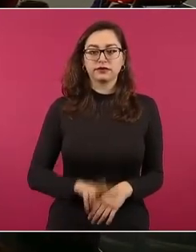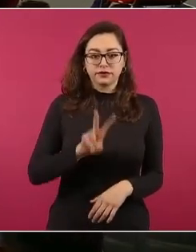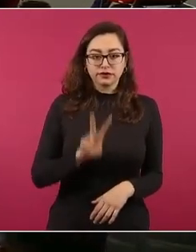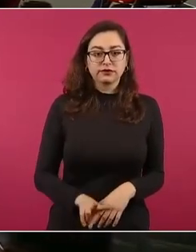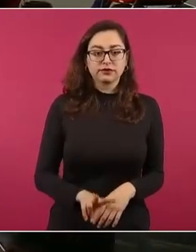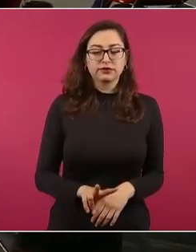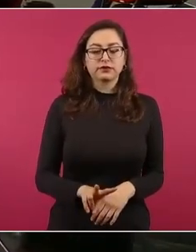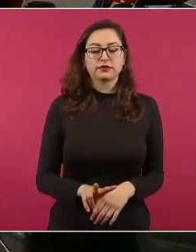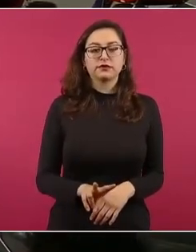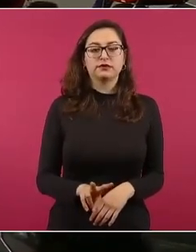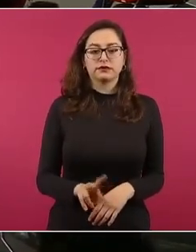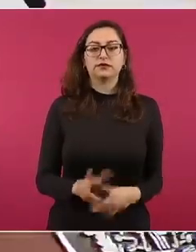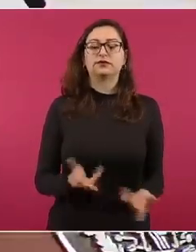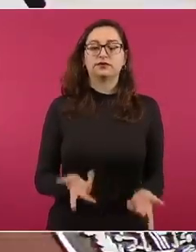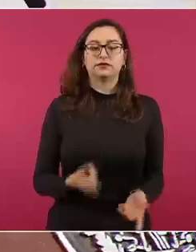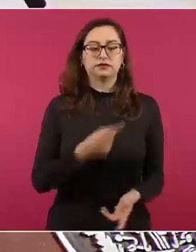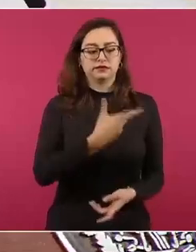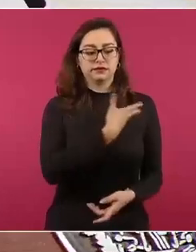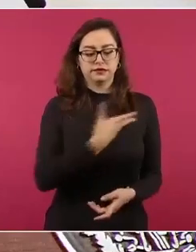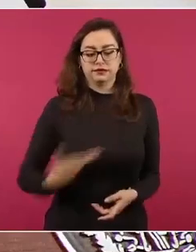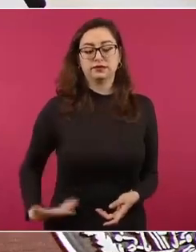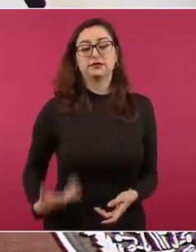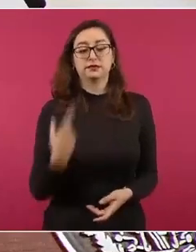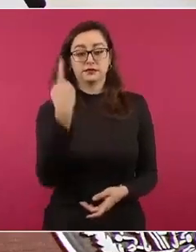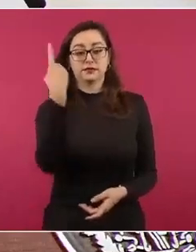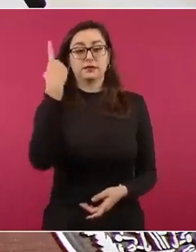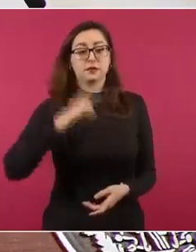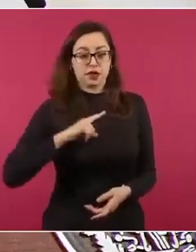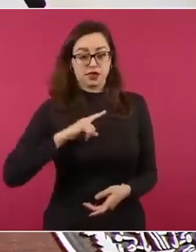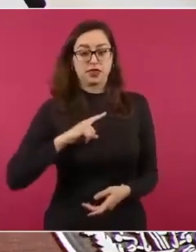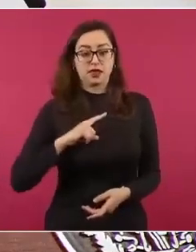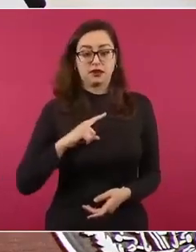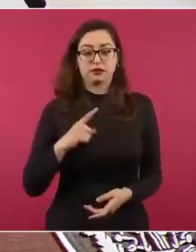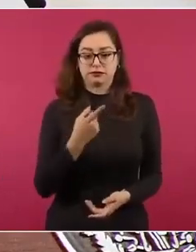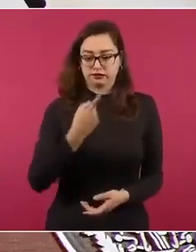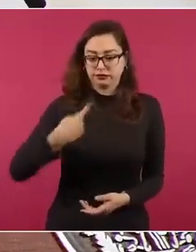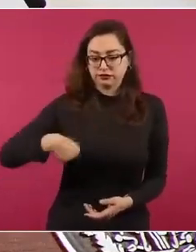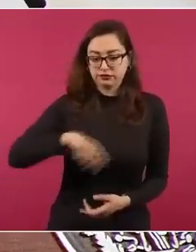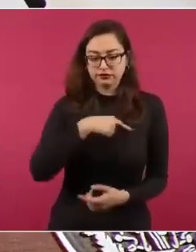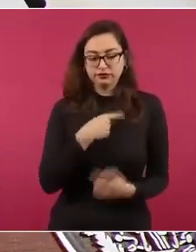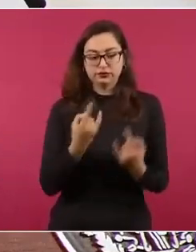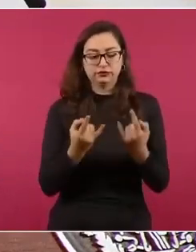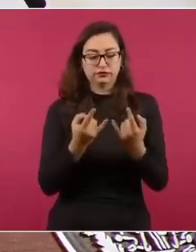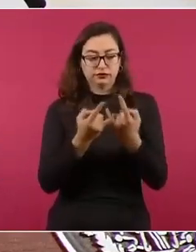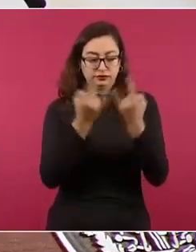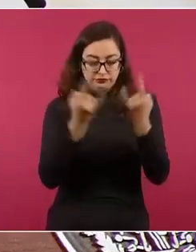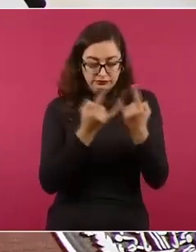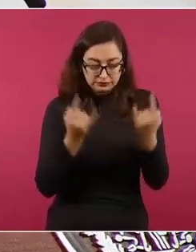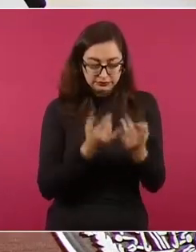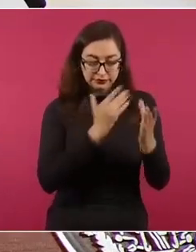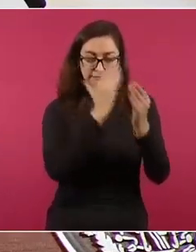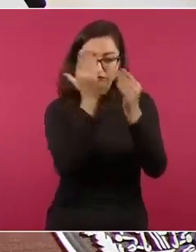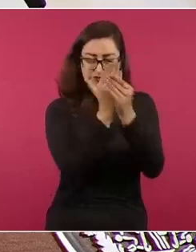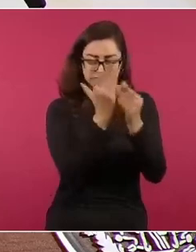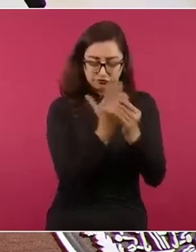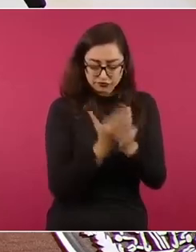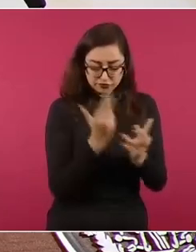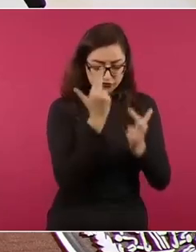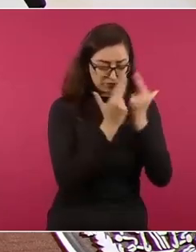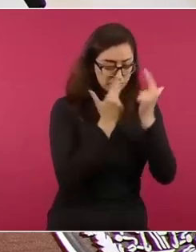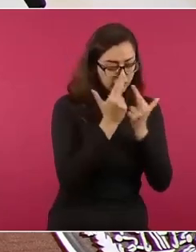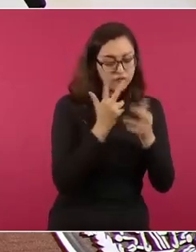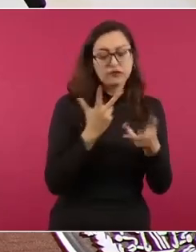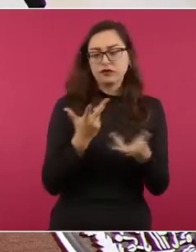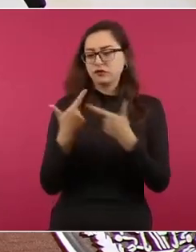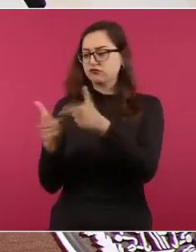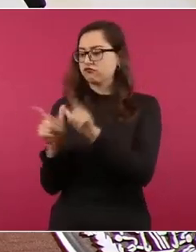presidencial hicimos un grupo de trabajo que se realiza